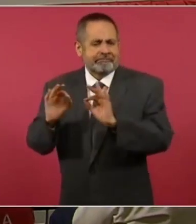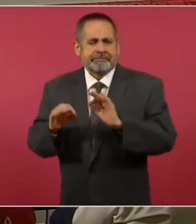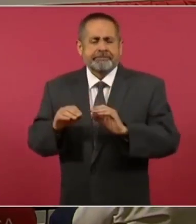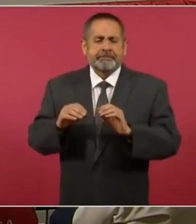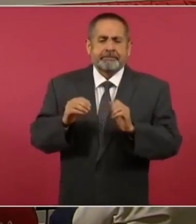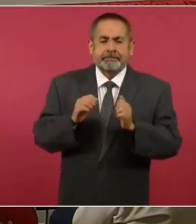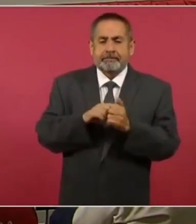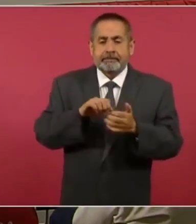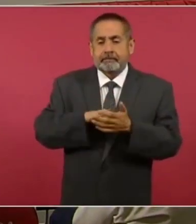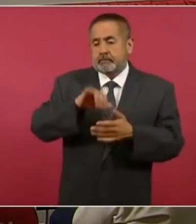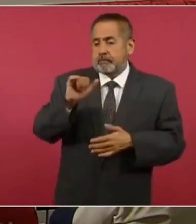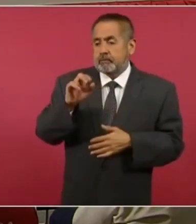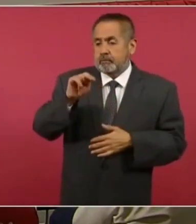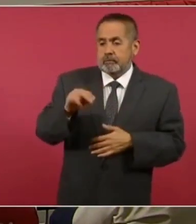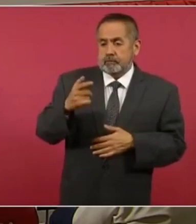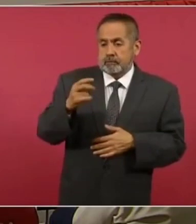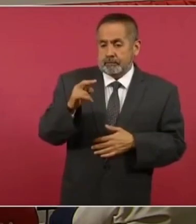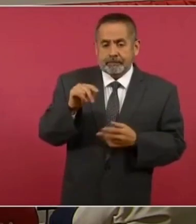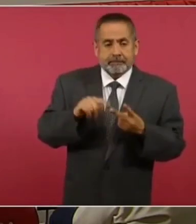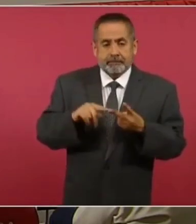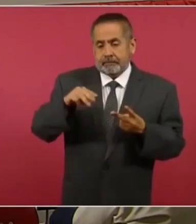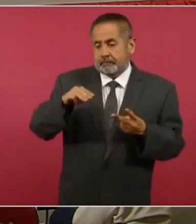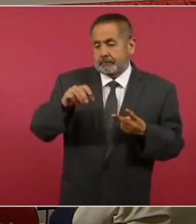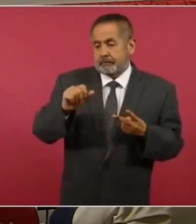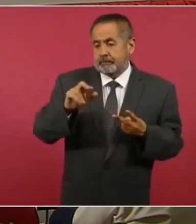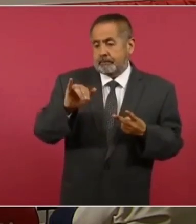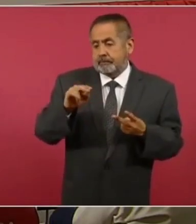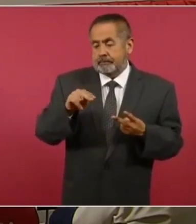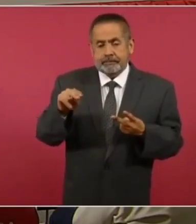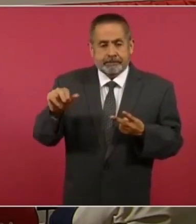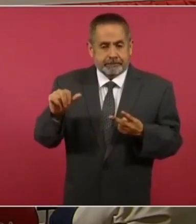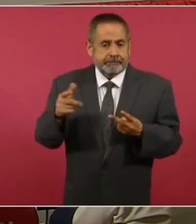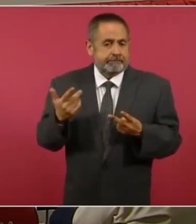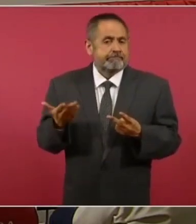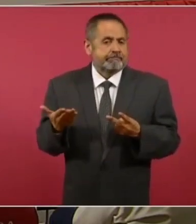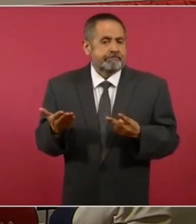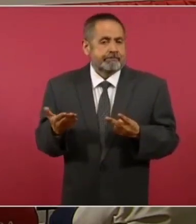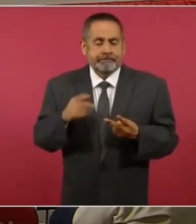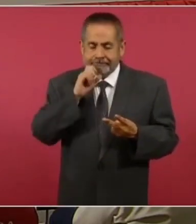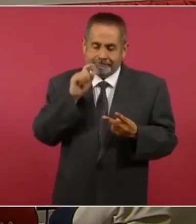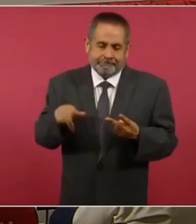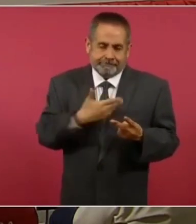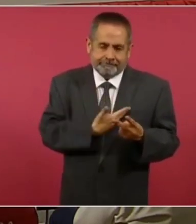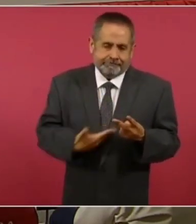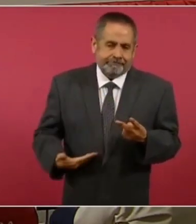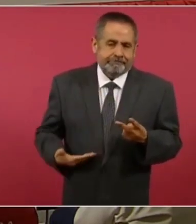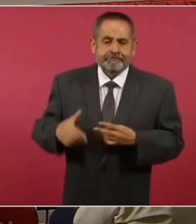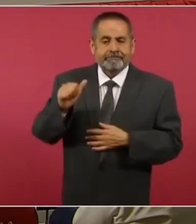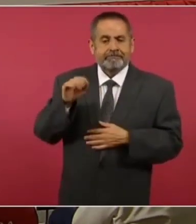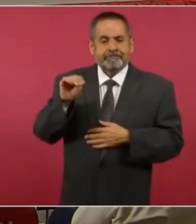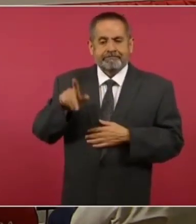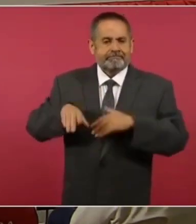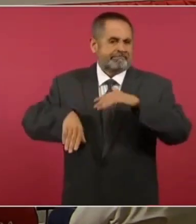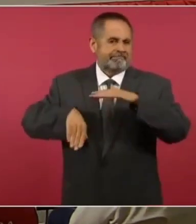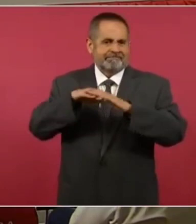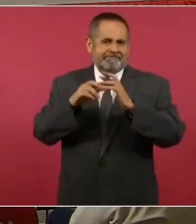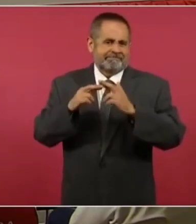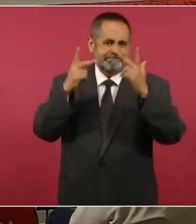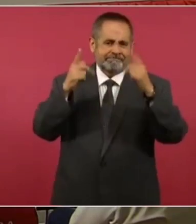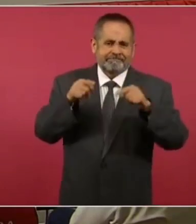como Juan Guarnizo, el Mariana, y por supuesto, el presidente Andrés Manuel López Obrador.